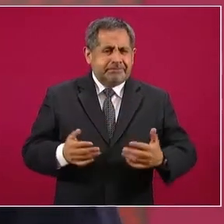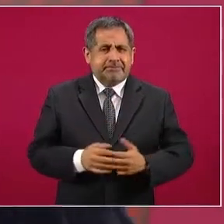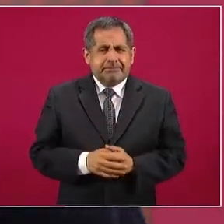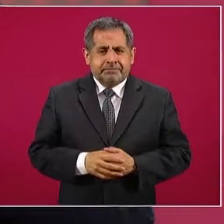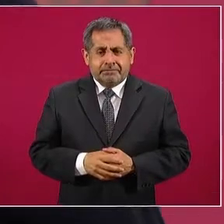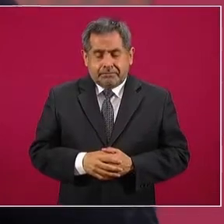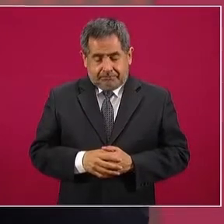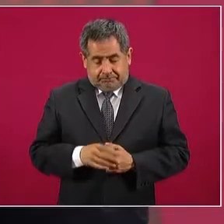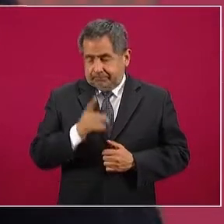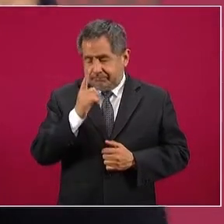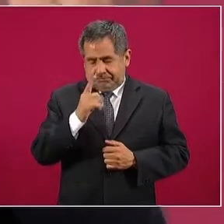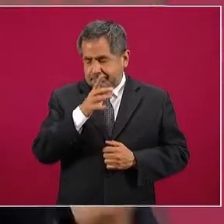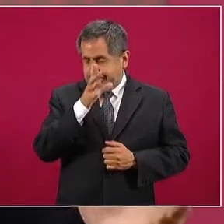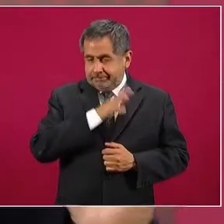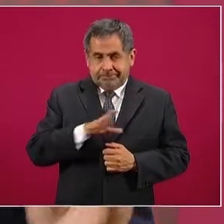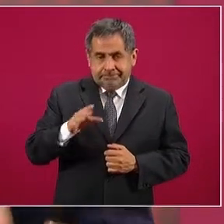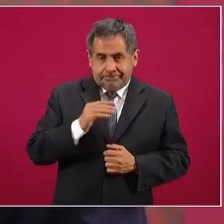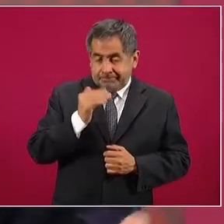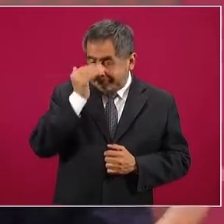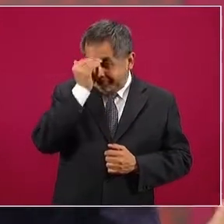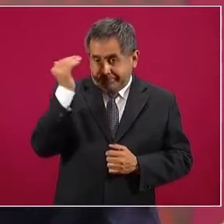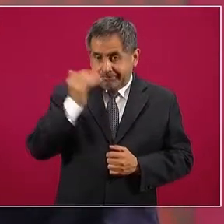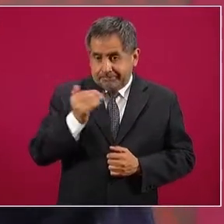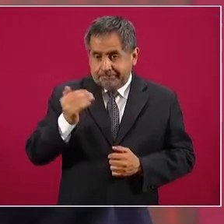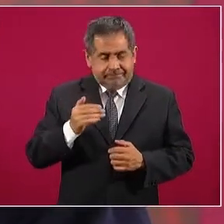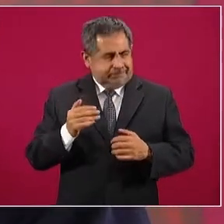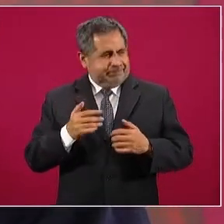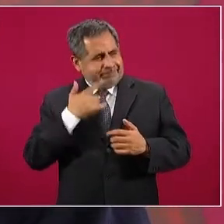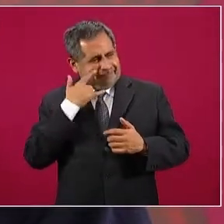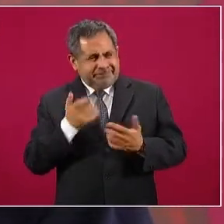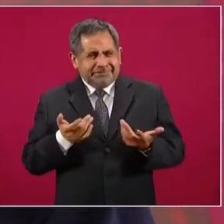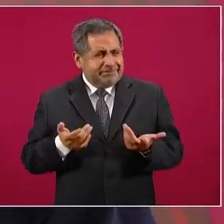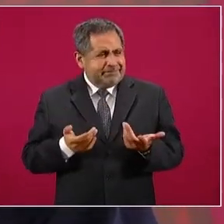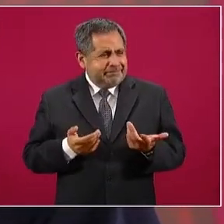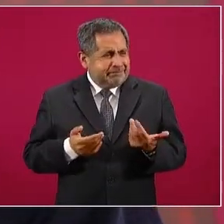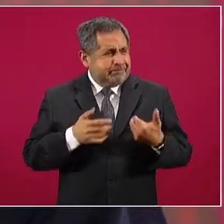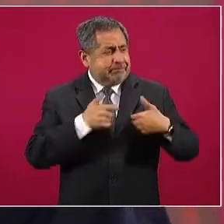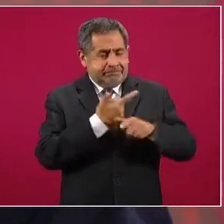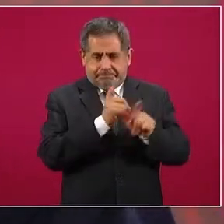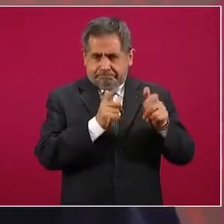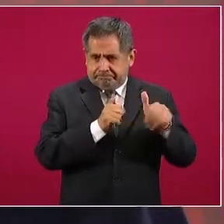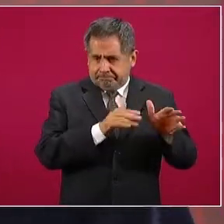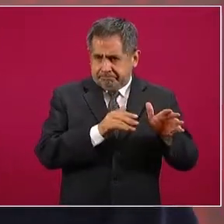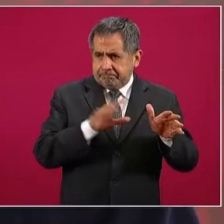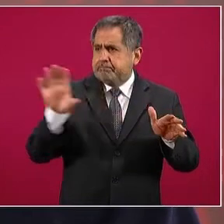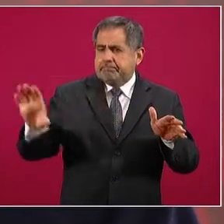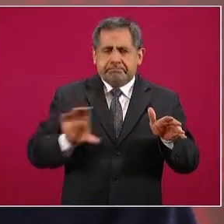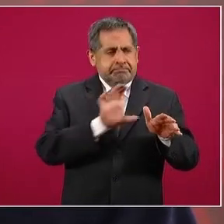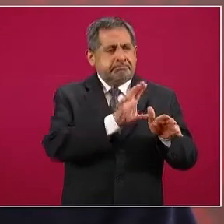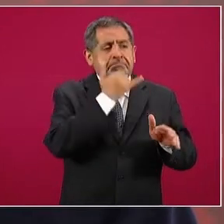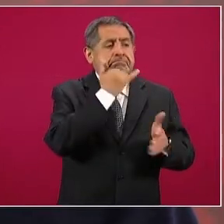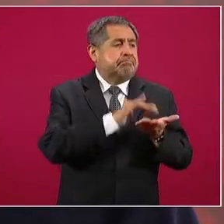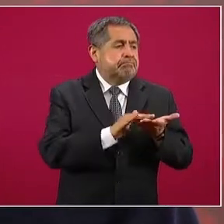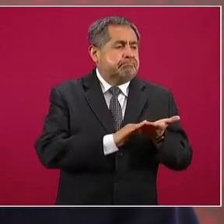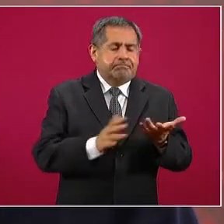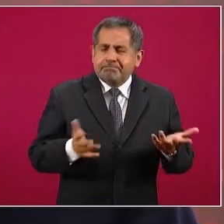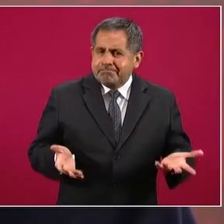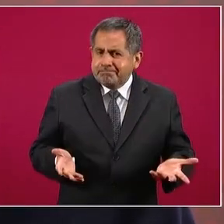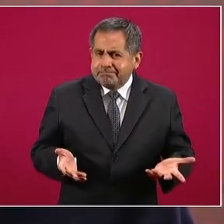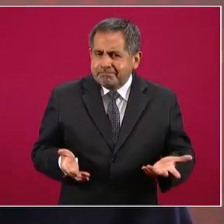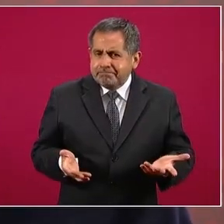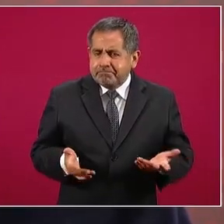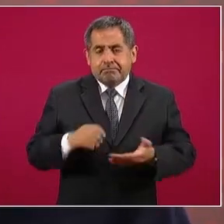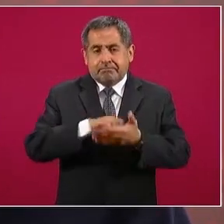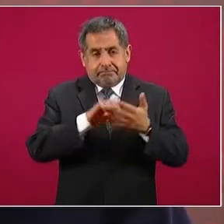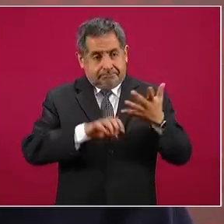Hay casos así emblemáticos de que están